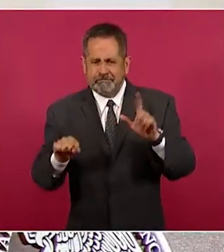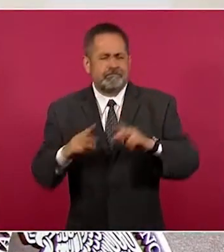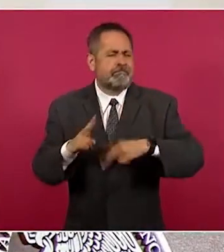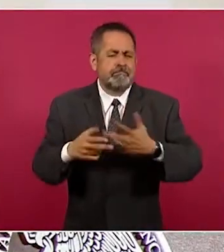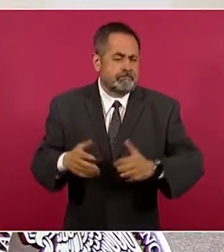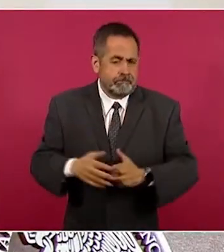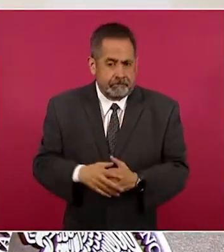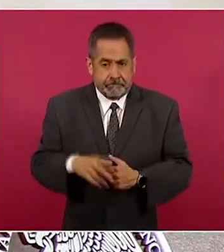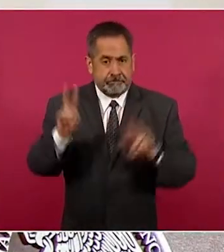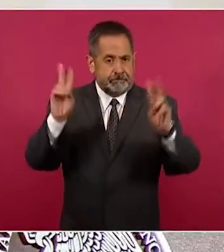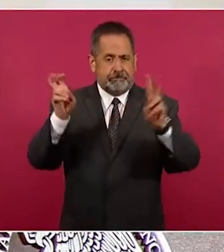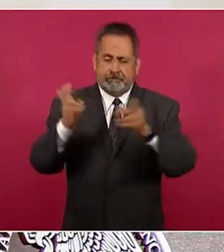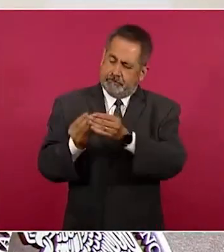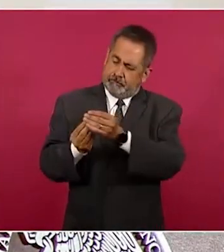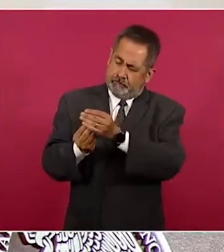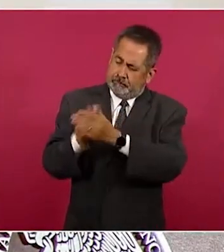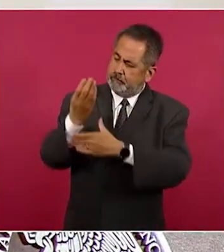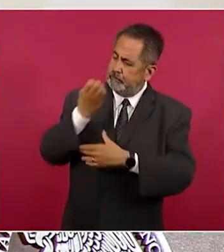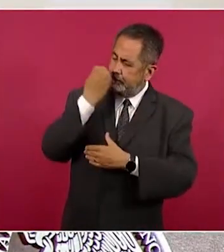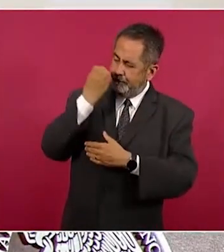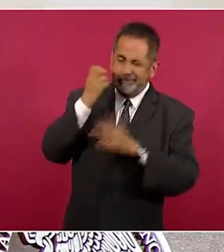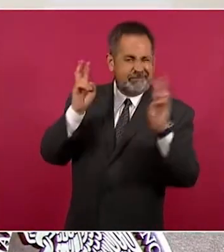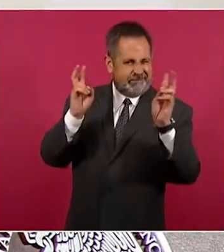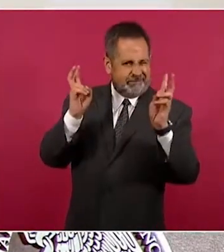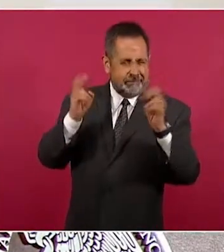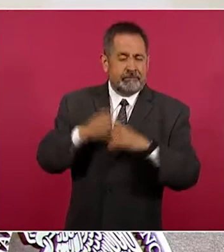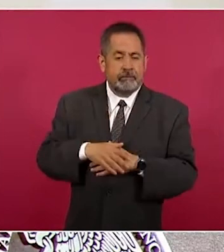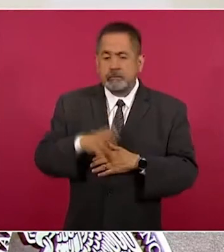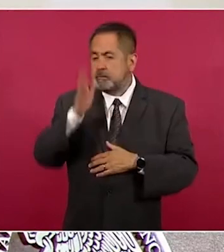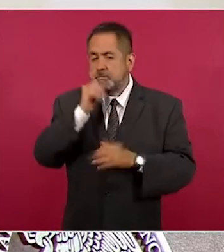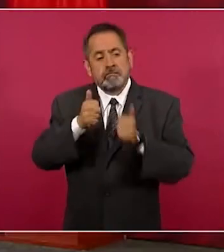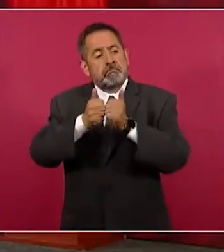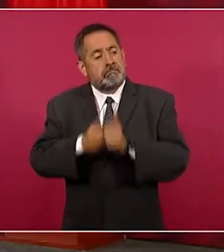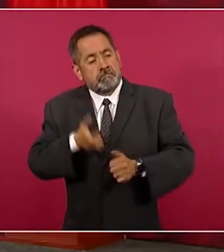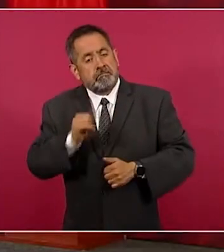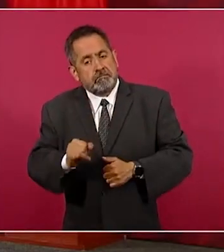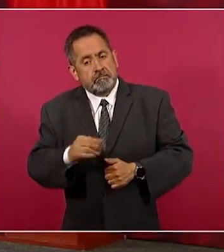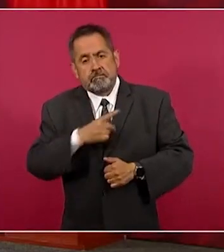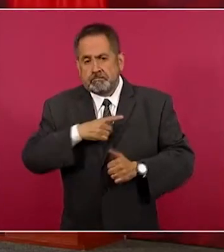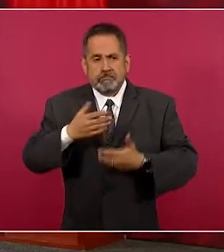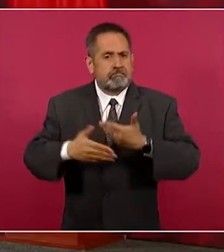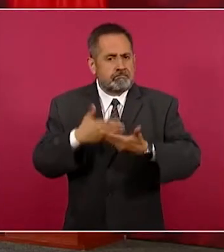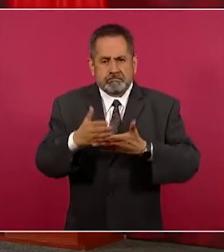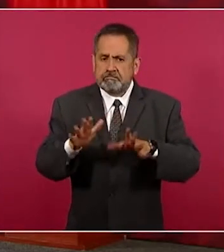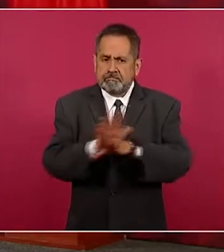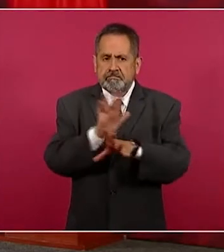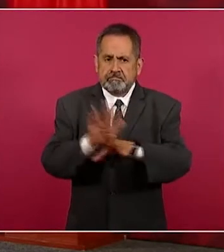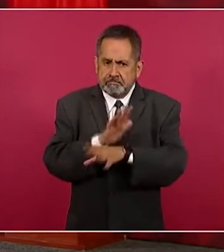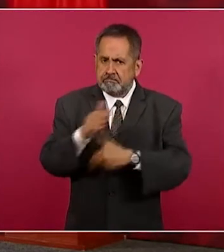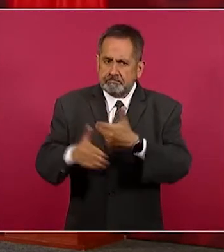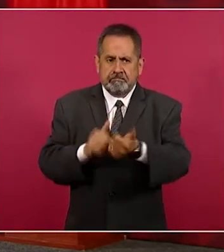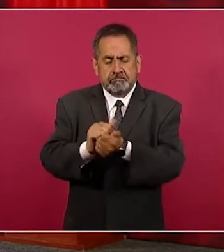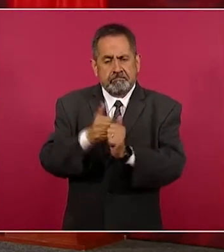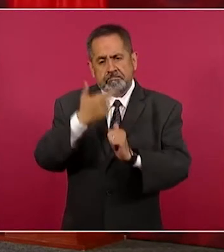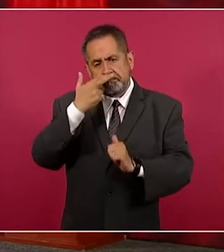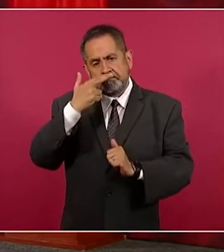siga beneficiando a una enorme cantidad de personas. Porque como lo estamos viendo, bueno, pues ahí